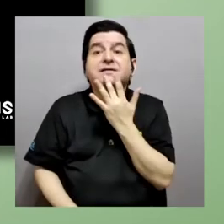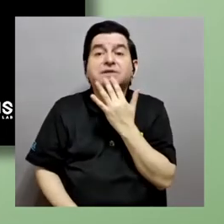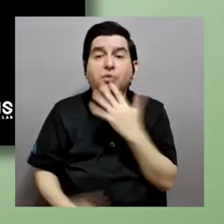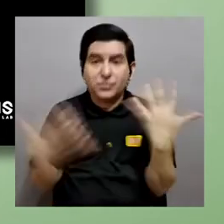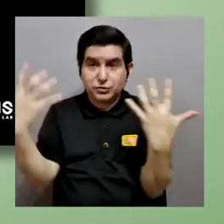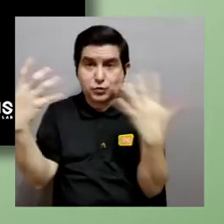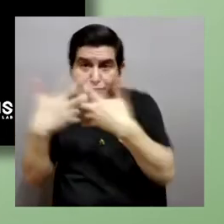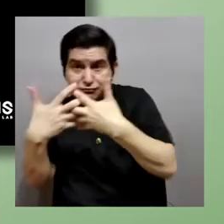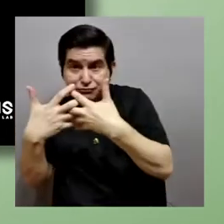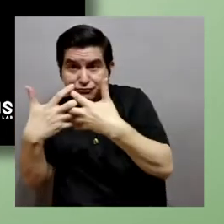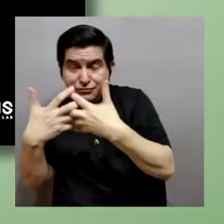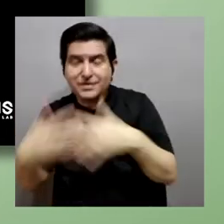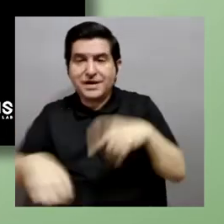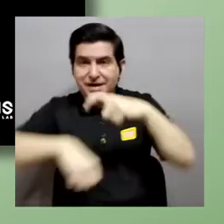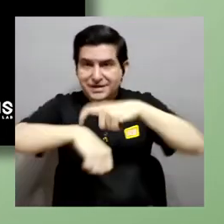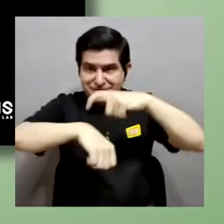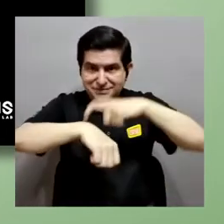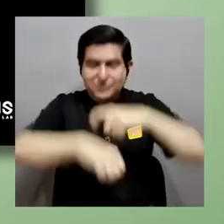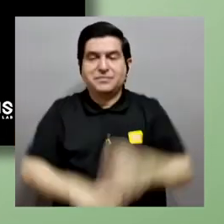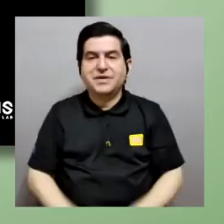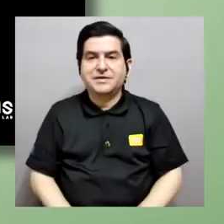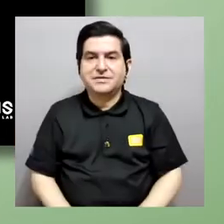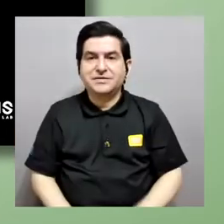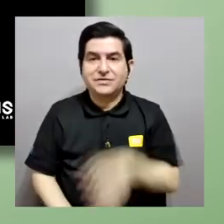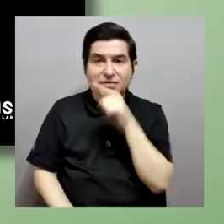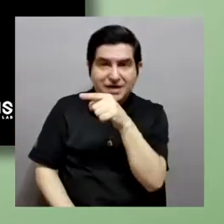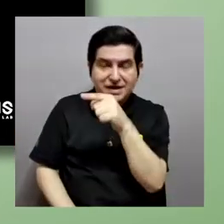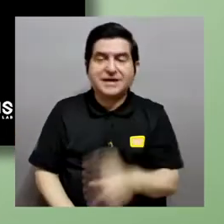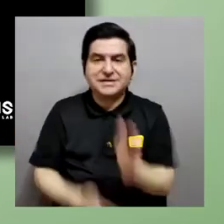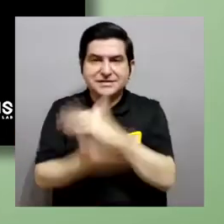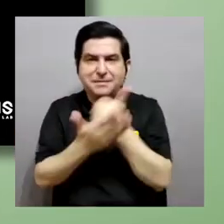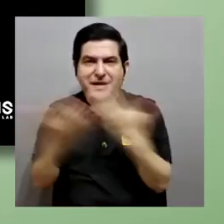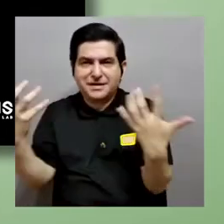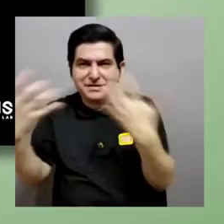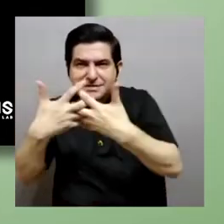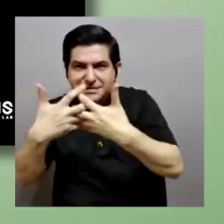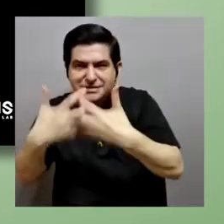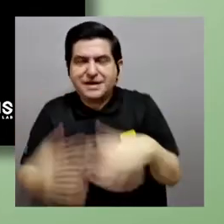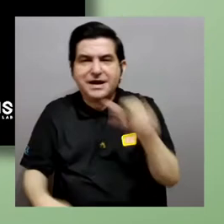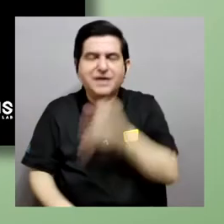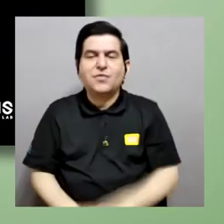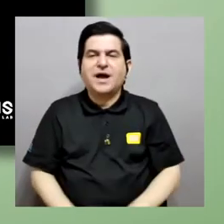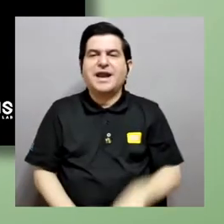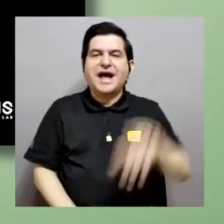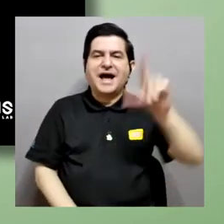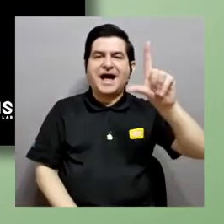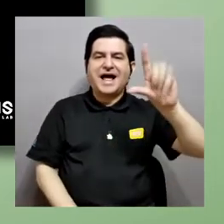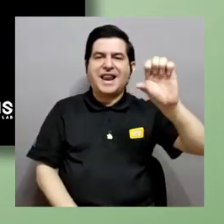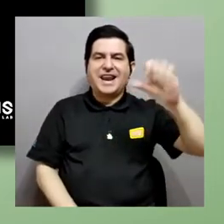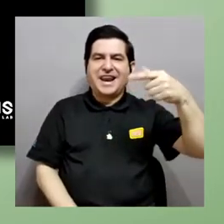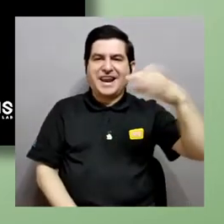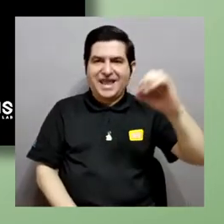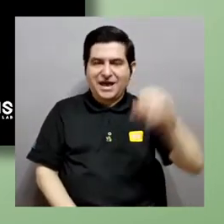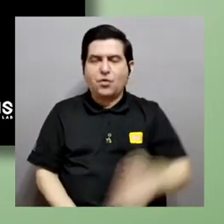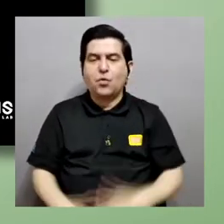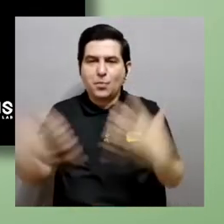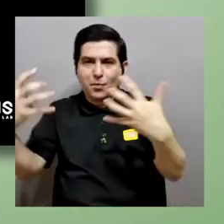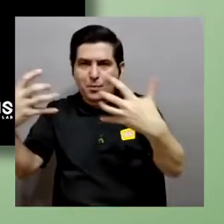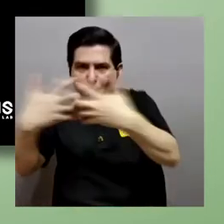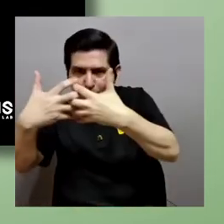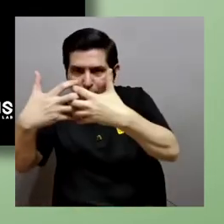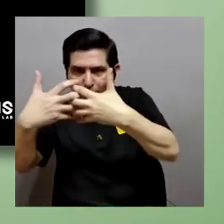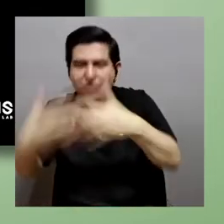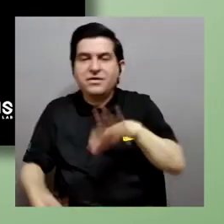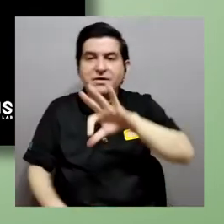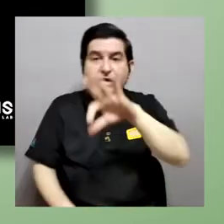ese punto, en ese pocket, en ese agujerito, se acople como si fuera un Lego tridimensional, que se acople a la protease, y de esta manera la